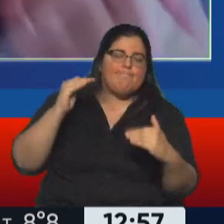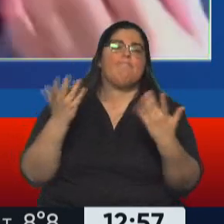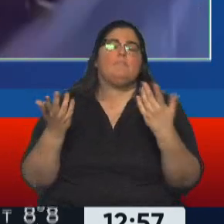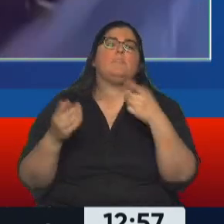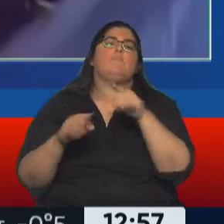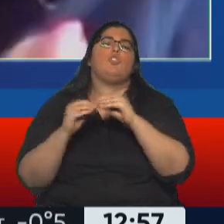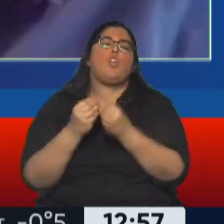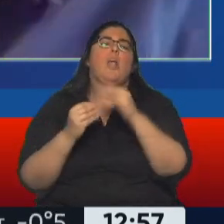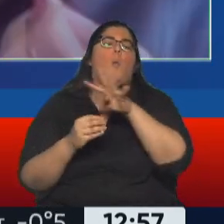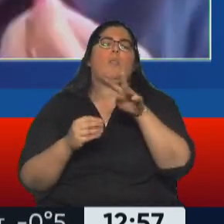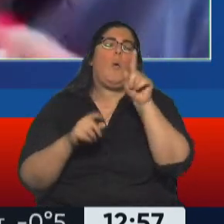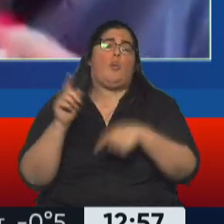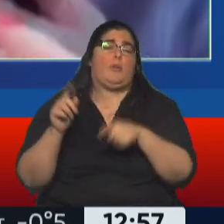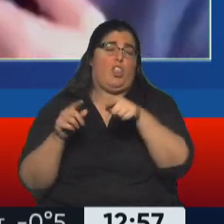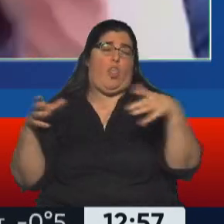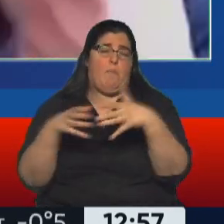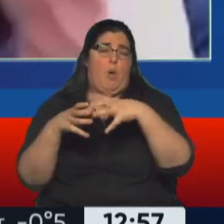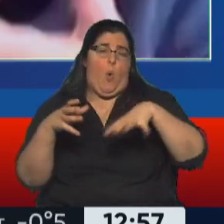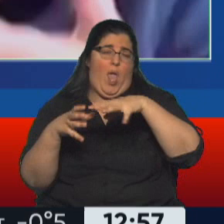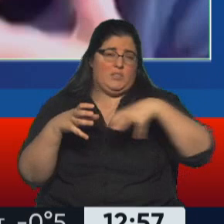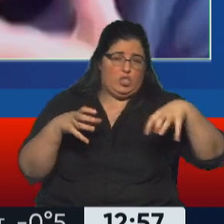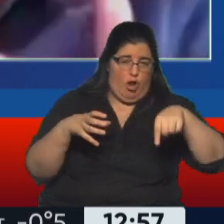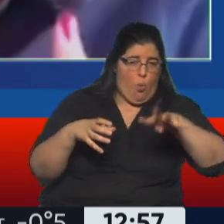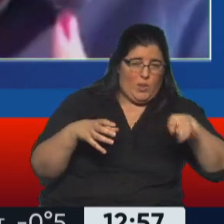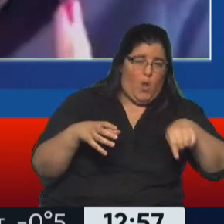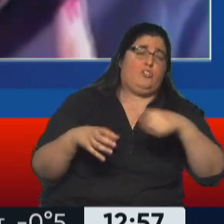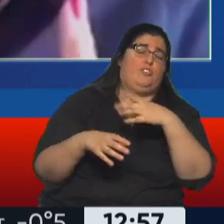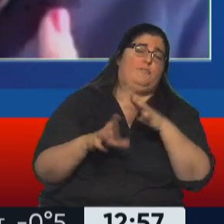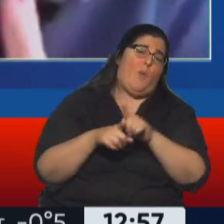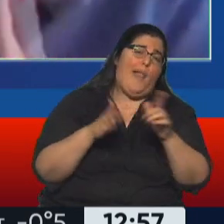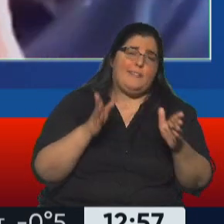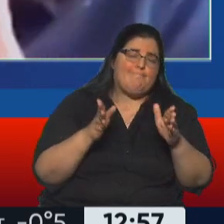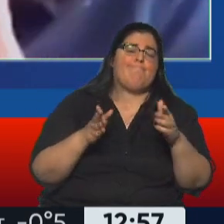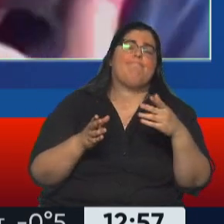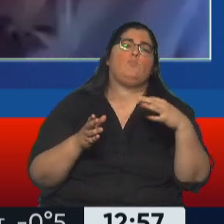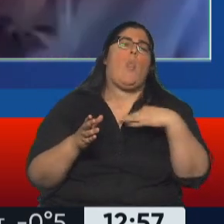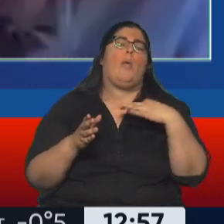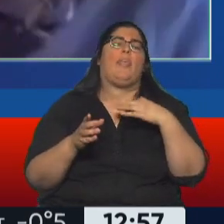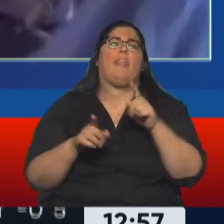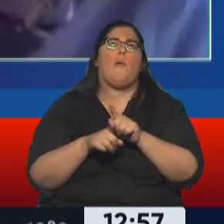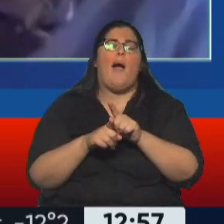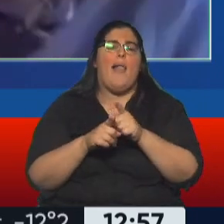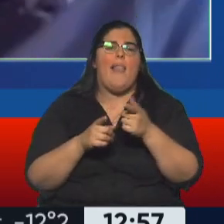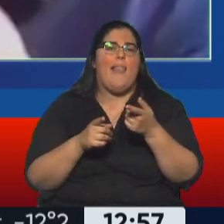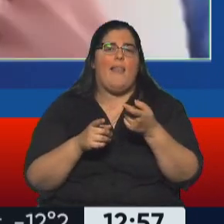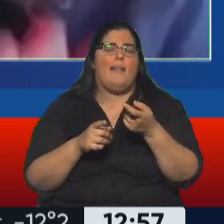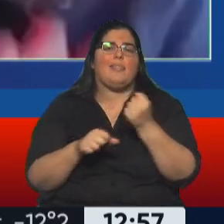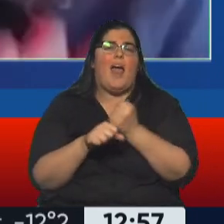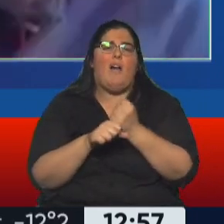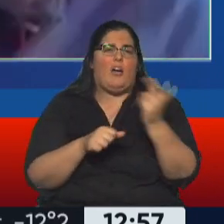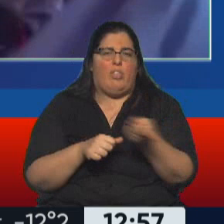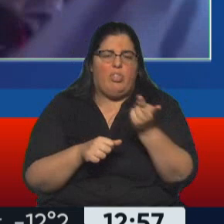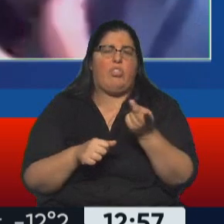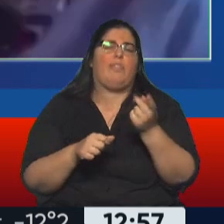Ese grupo, digamos, ese segmento de la población vive una vida muy poquia, con trabajos de muy mala calidad,